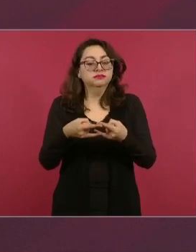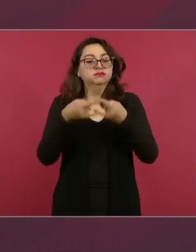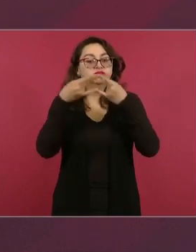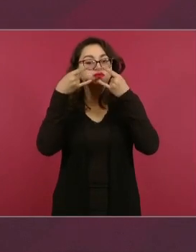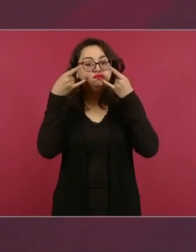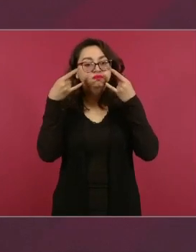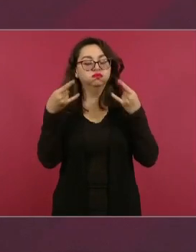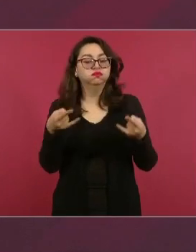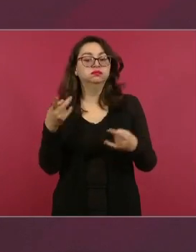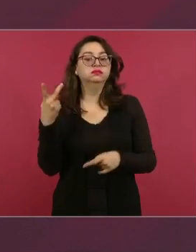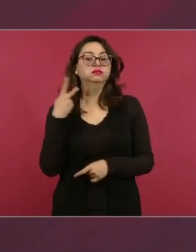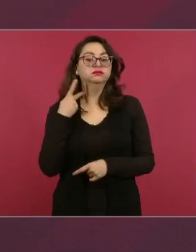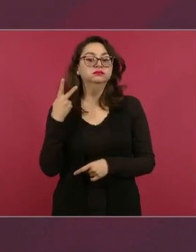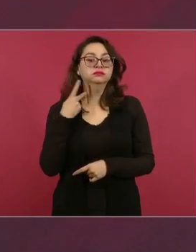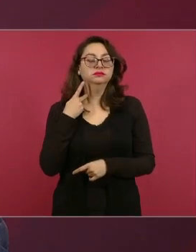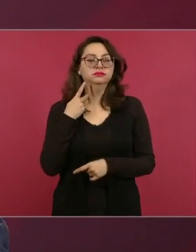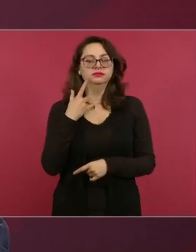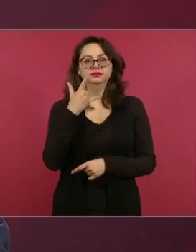política